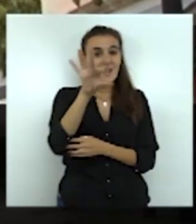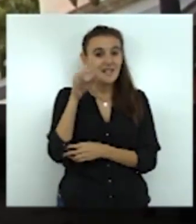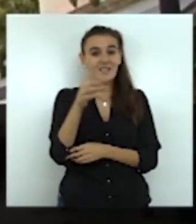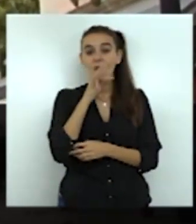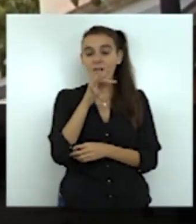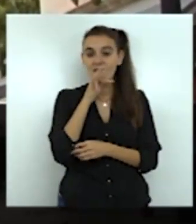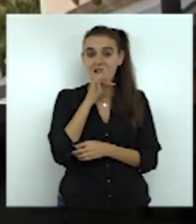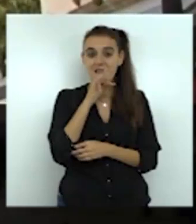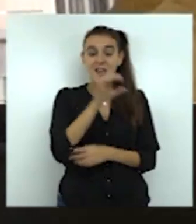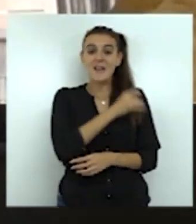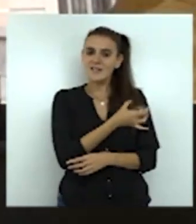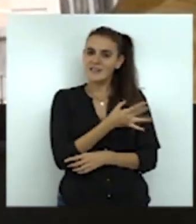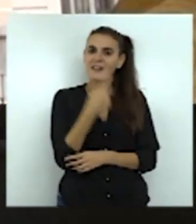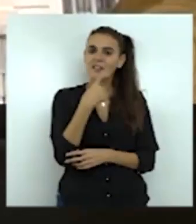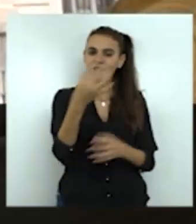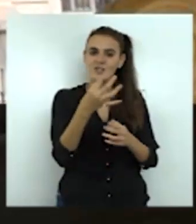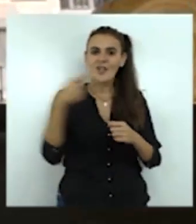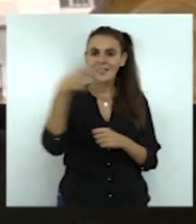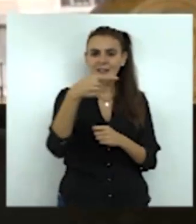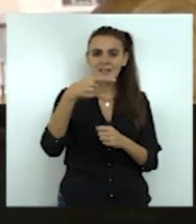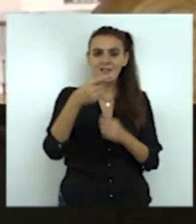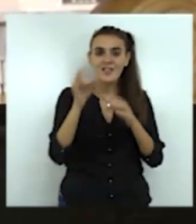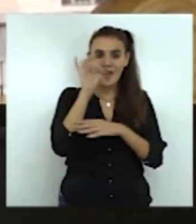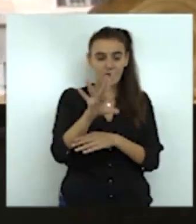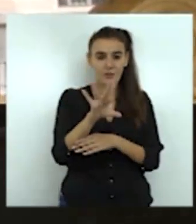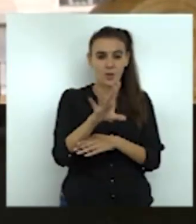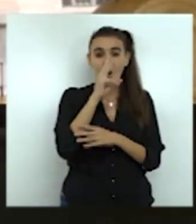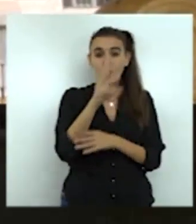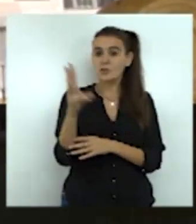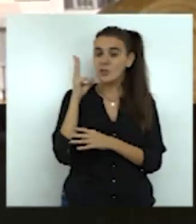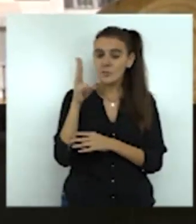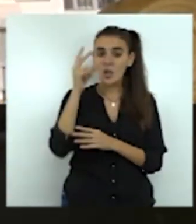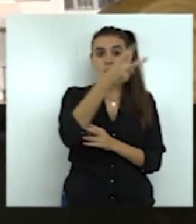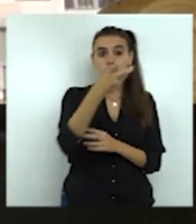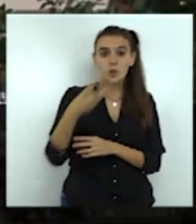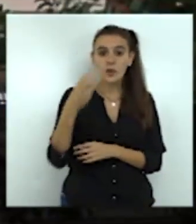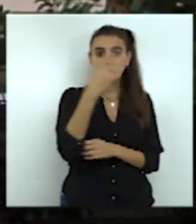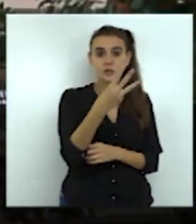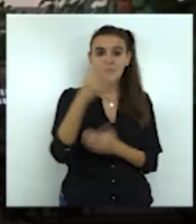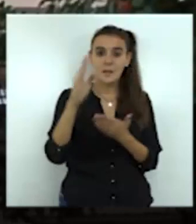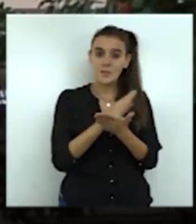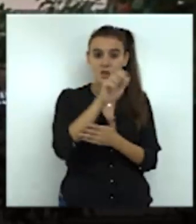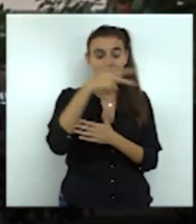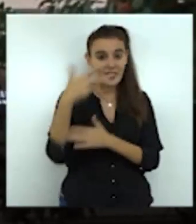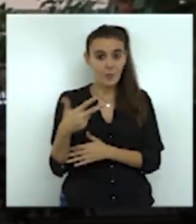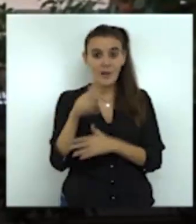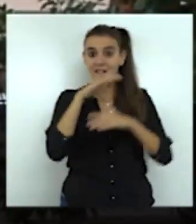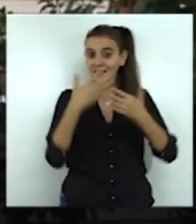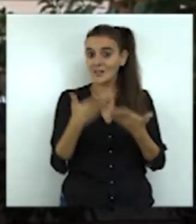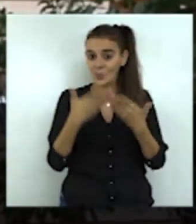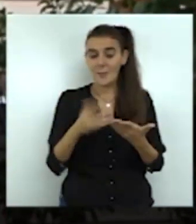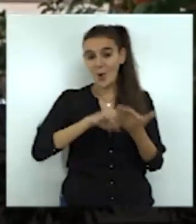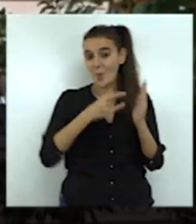han asegurado que el déficit de Correos en los últimos tres años es de 230 millones de euros y que no existe un plan estratégico